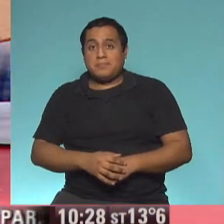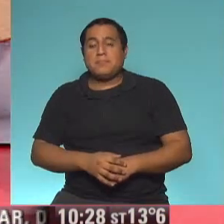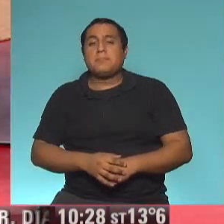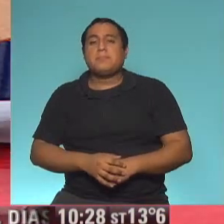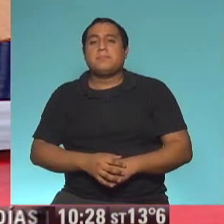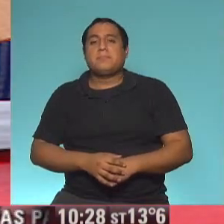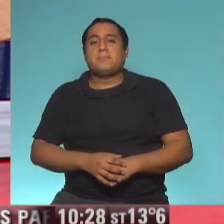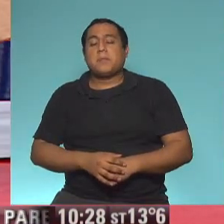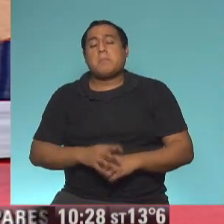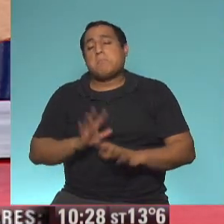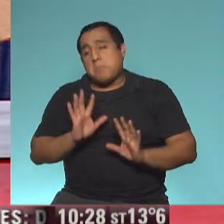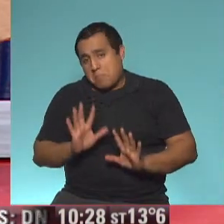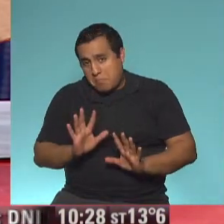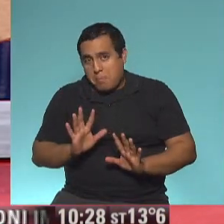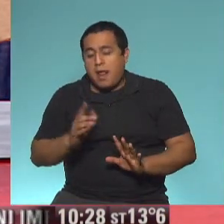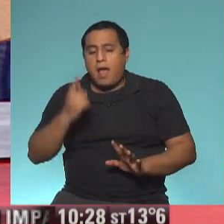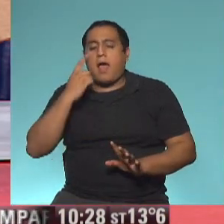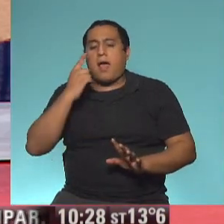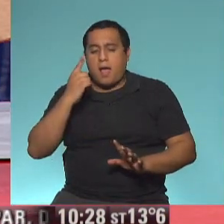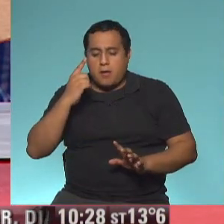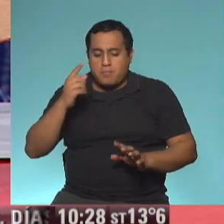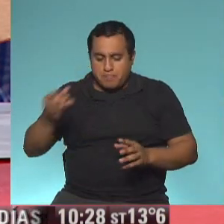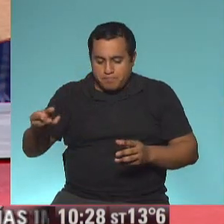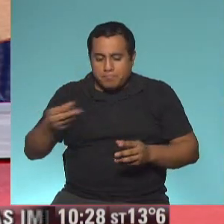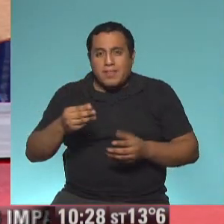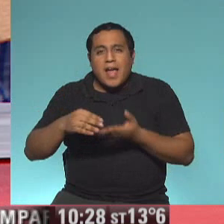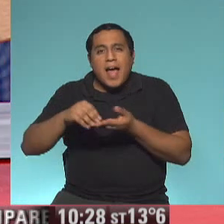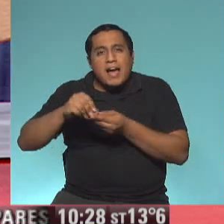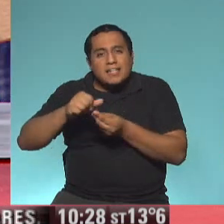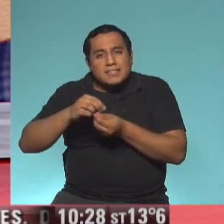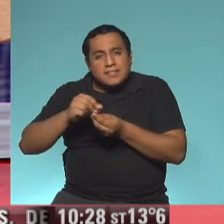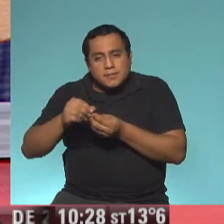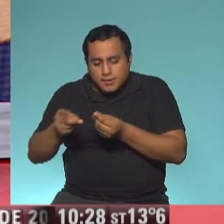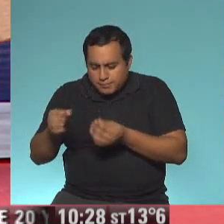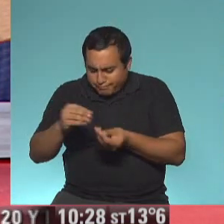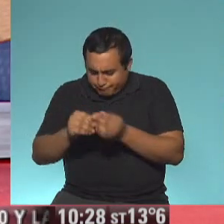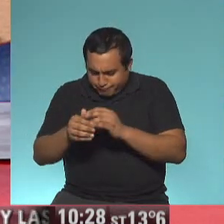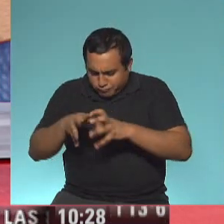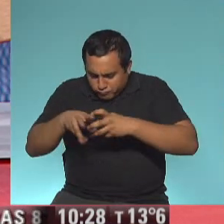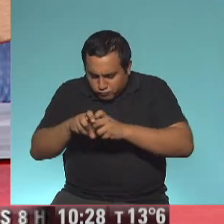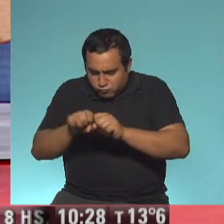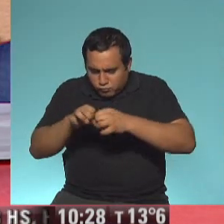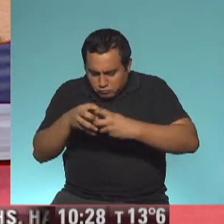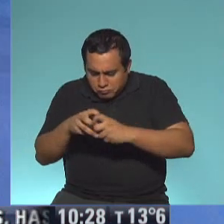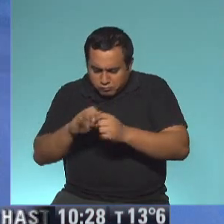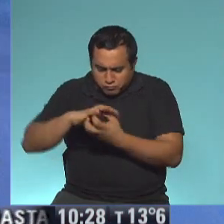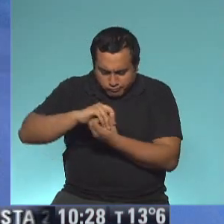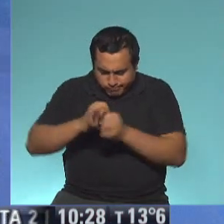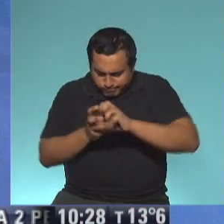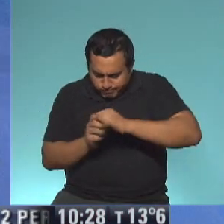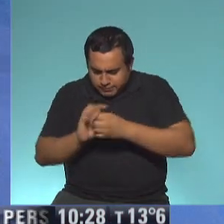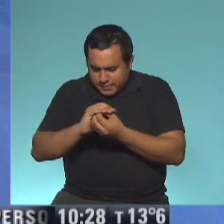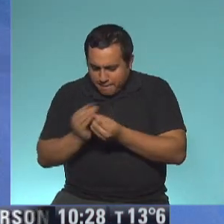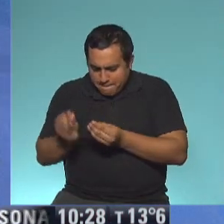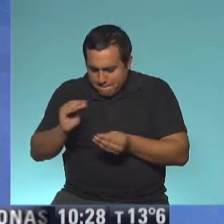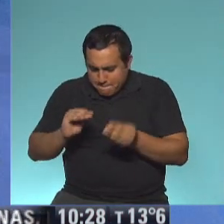Para esto tomó un poco de arcilla y lo amasó y lo amasó y le agregó alitas